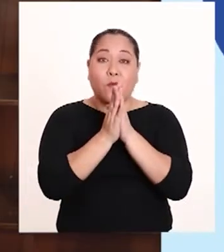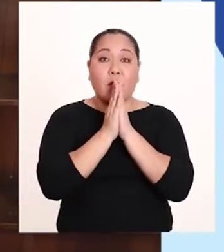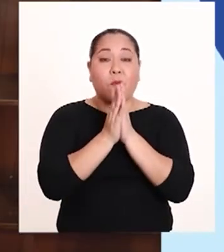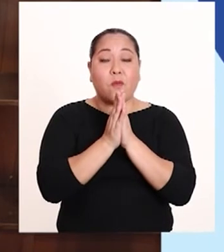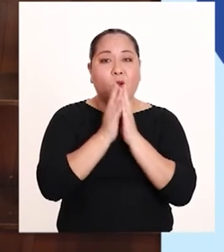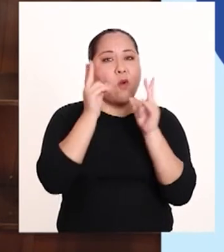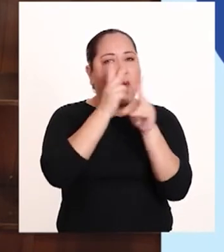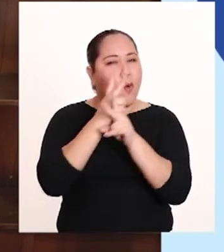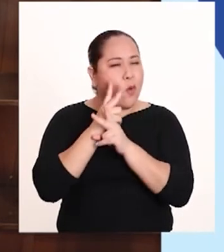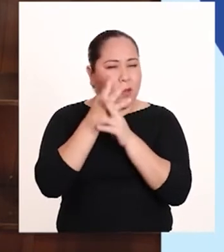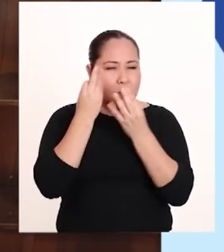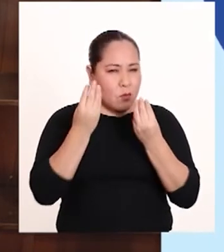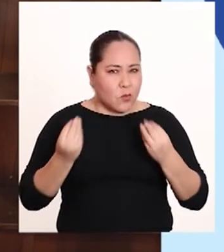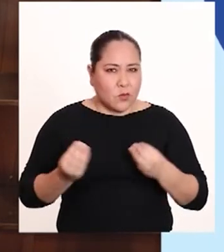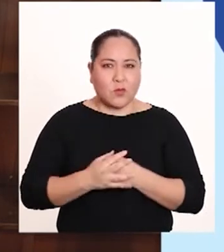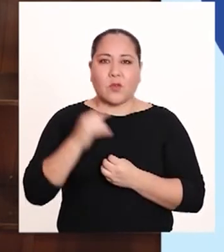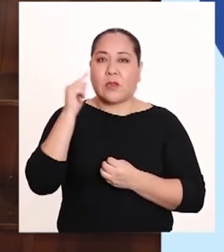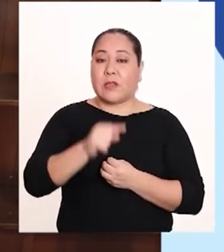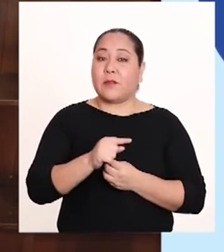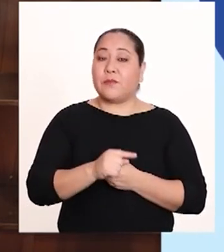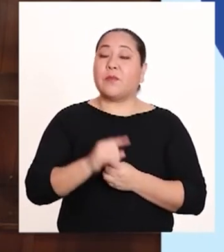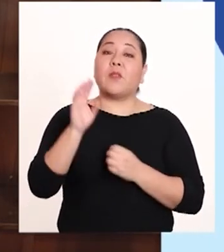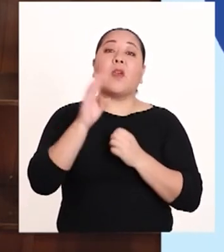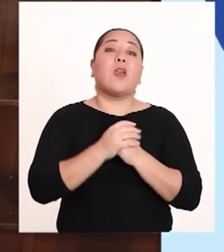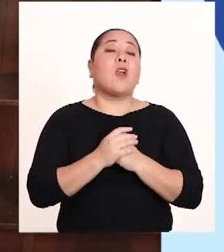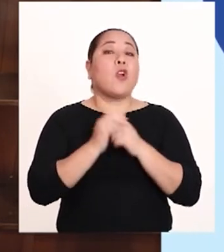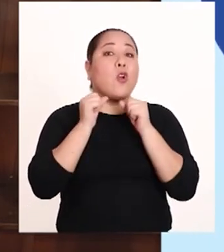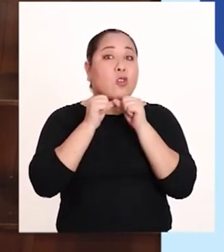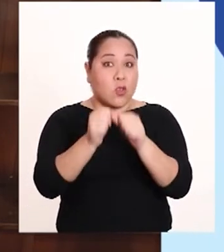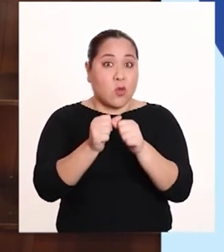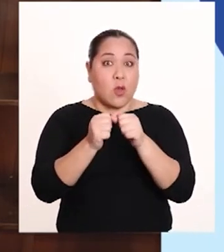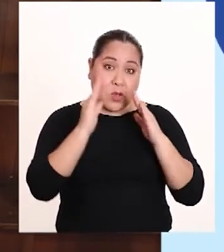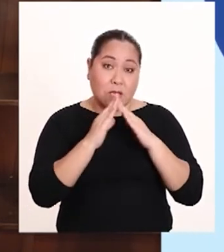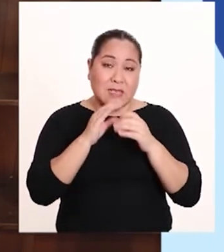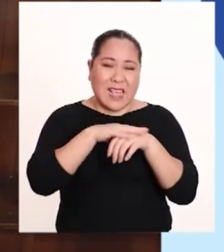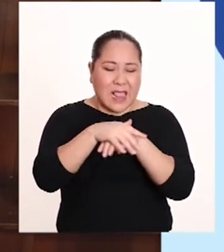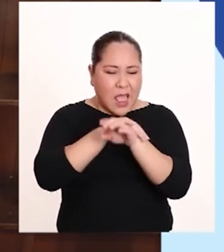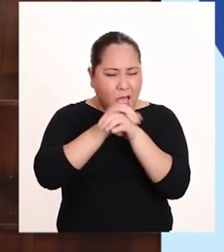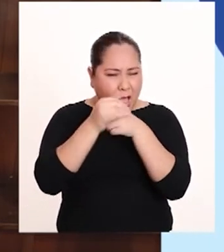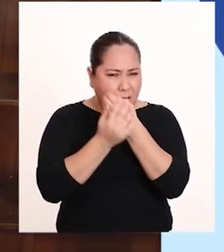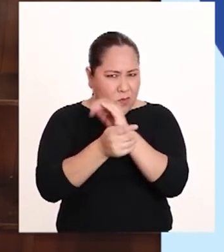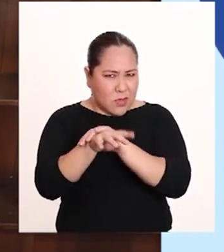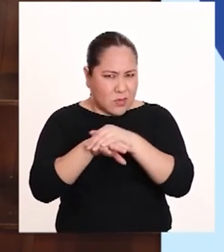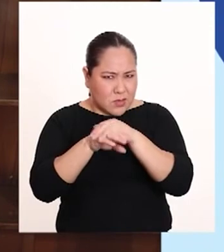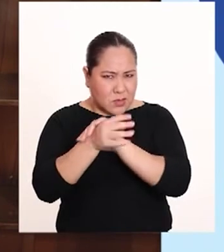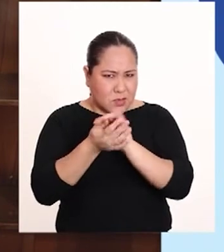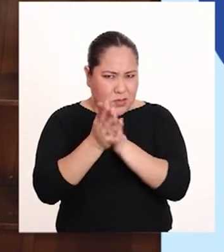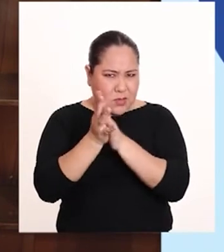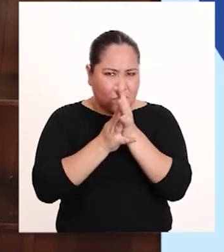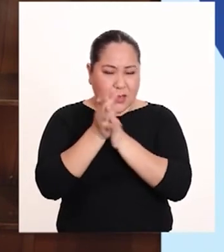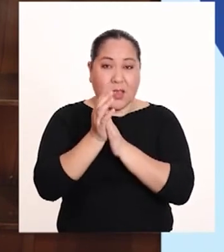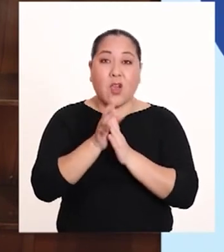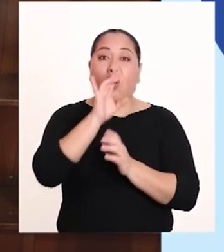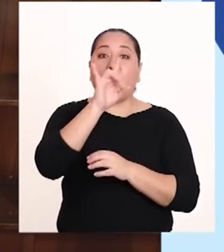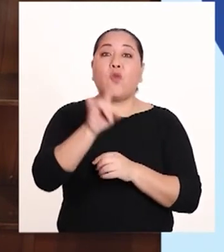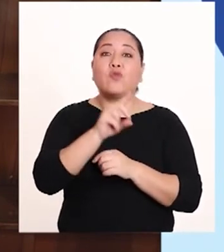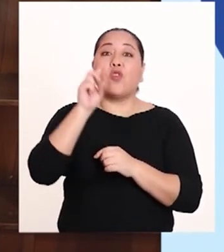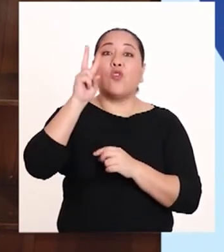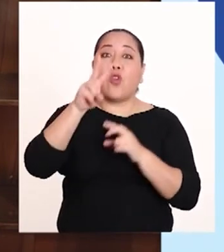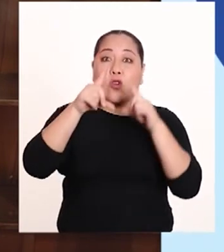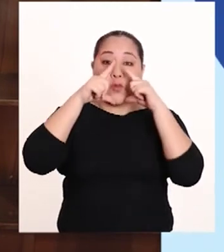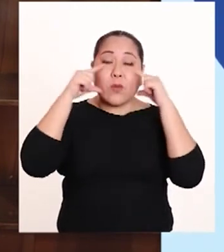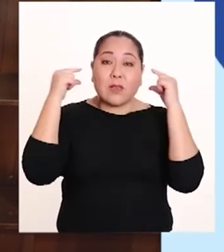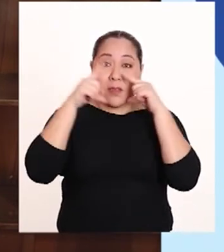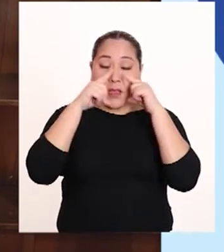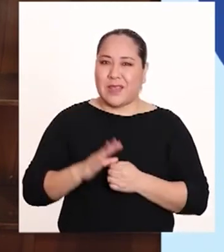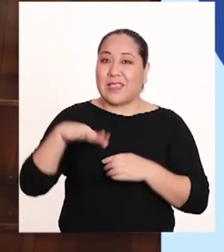Por favor, cuídense mucho. Aseguren la buena ventilación. Lávense frecuentemente las manos. Usen